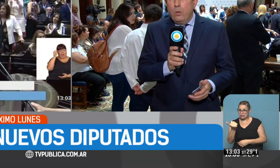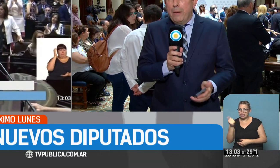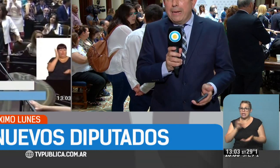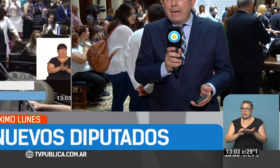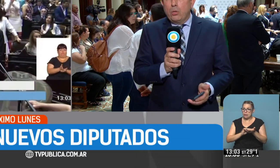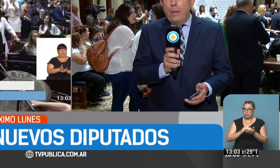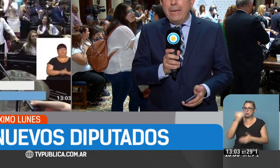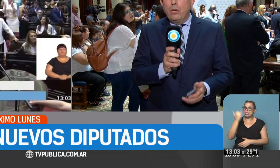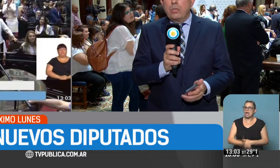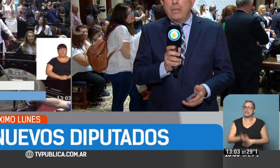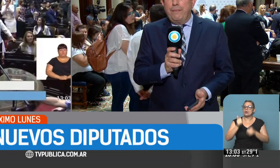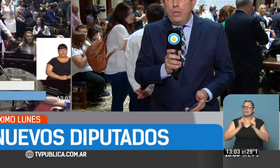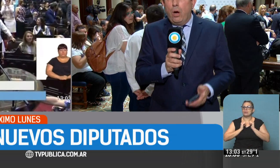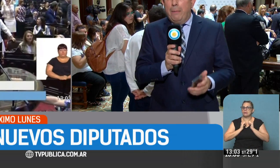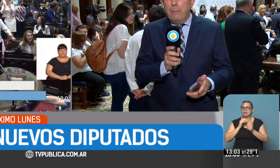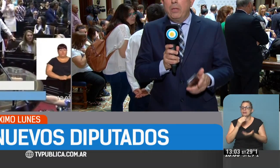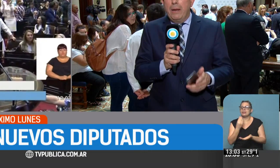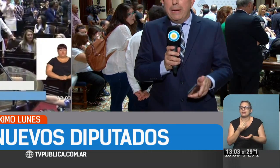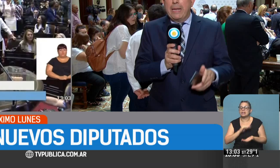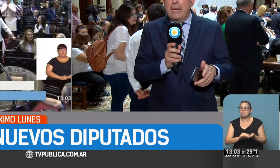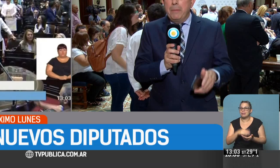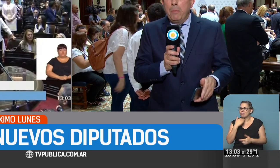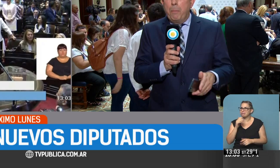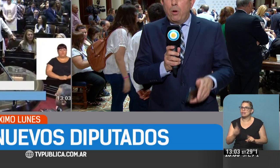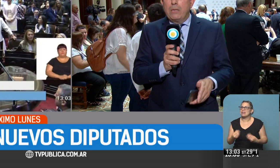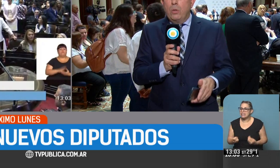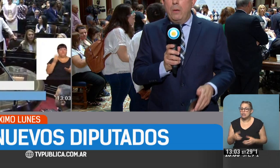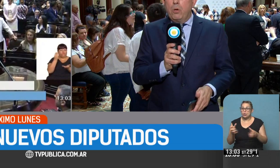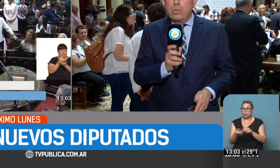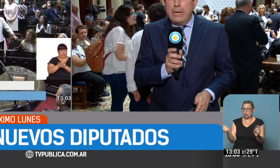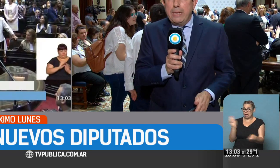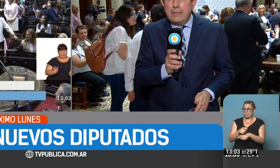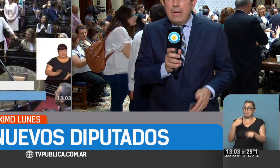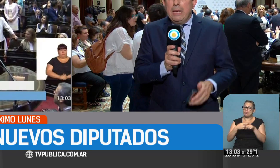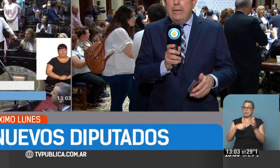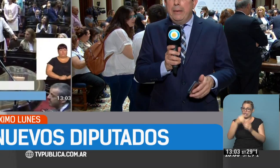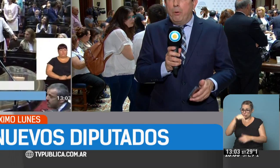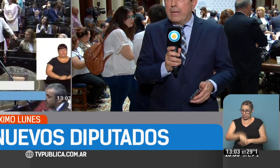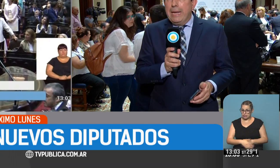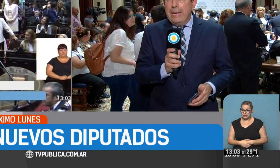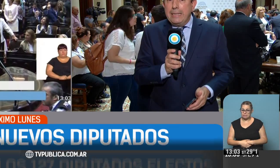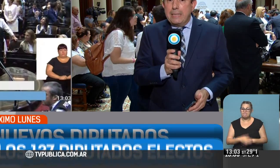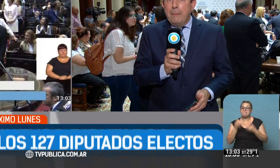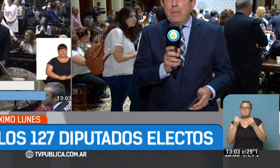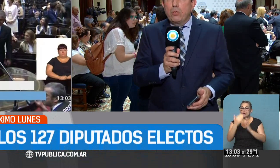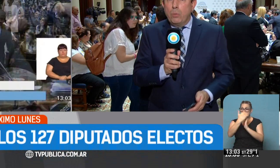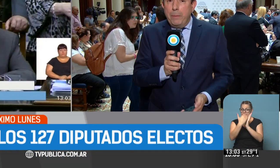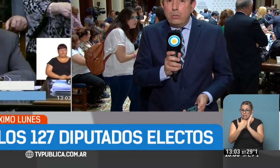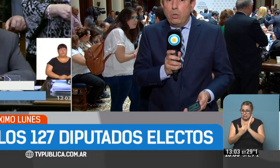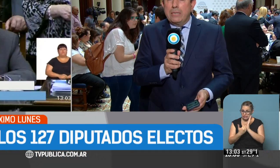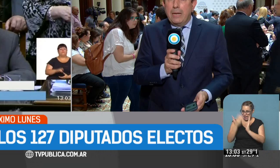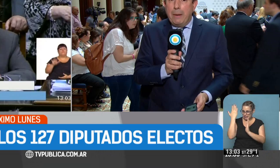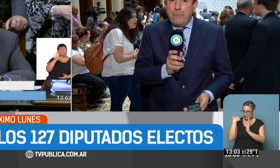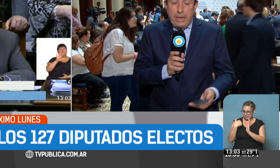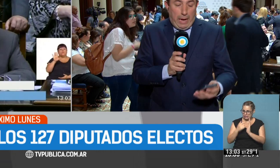Hay una banca que todavía no se definió. Hablamos de la banca, de Cambiemos por la Ciudad de Buenos Aires, porque en la lista, en su